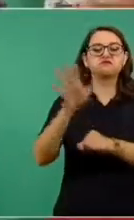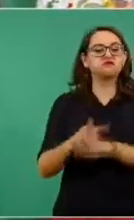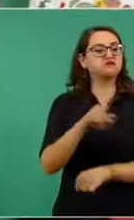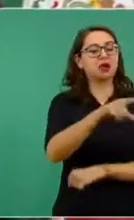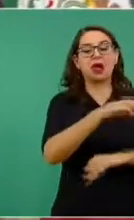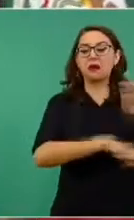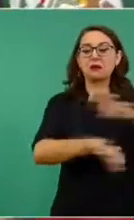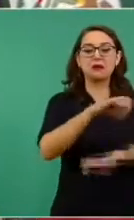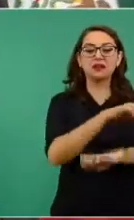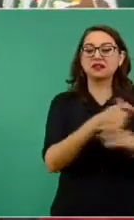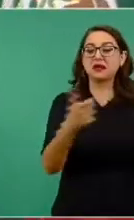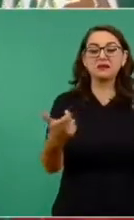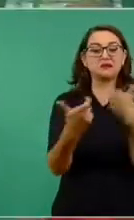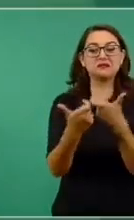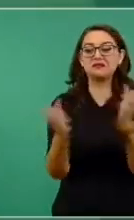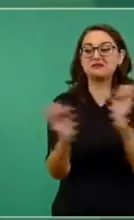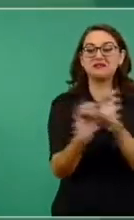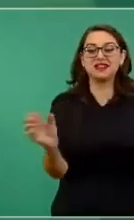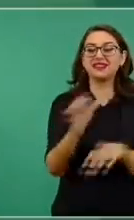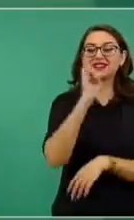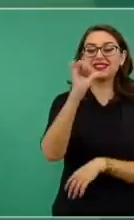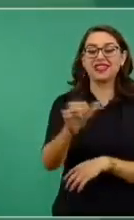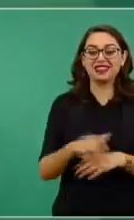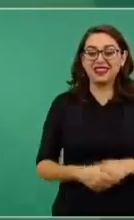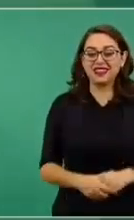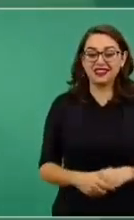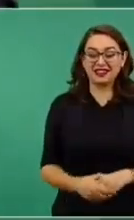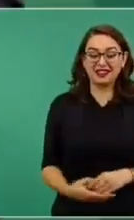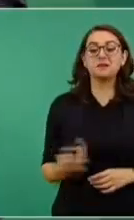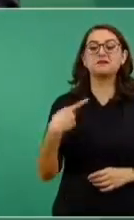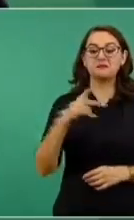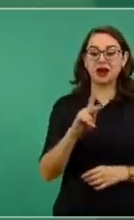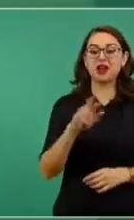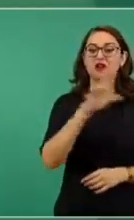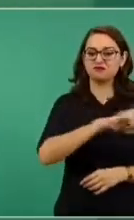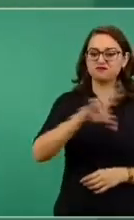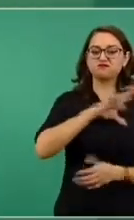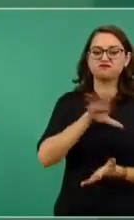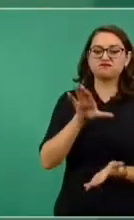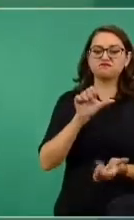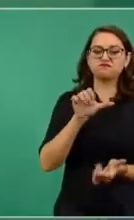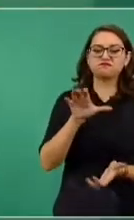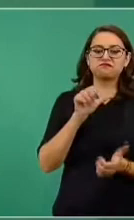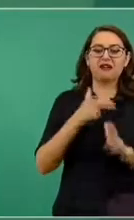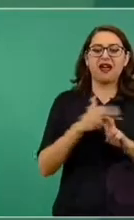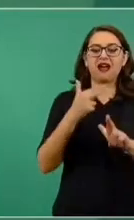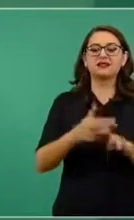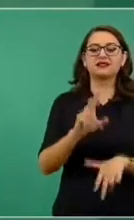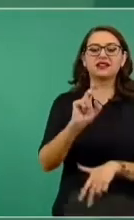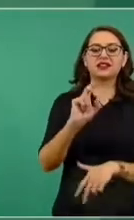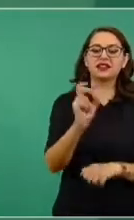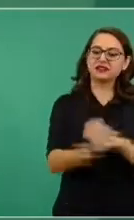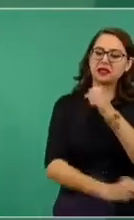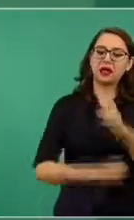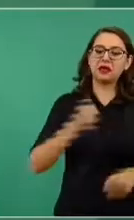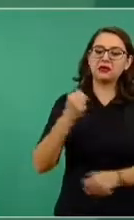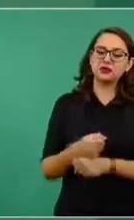ellos no aportaron nada y se quedaron con una concesión de 20, de 30 años para cobrar